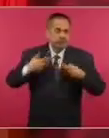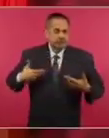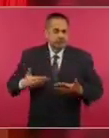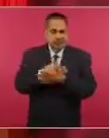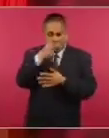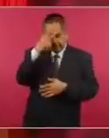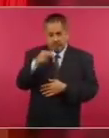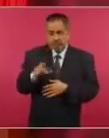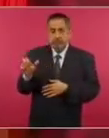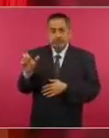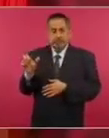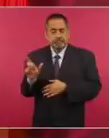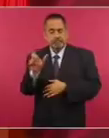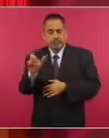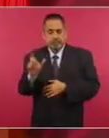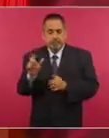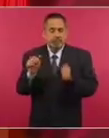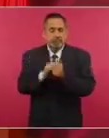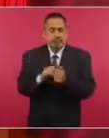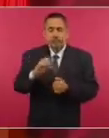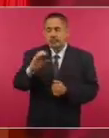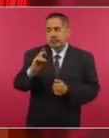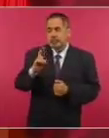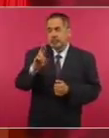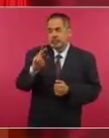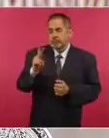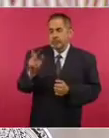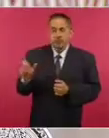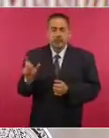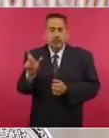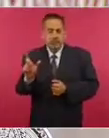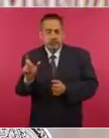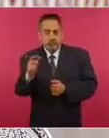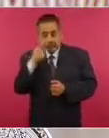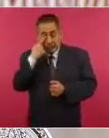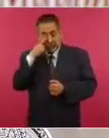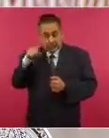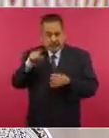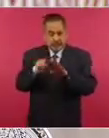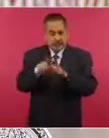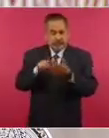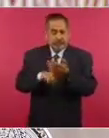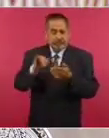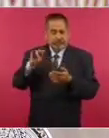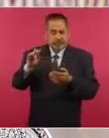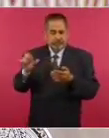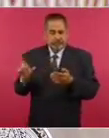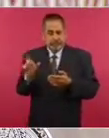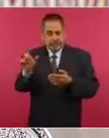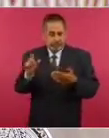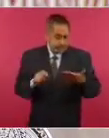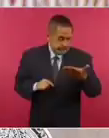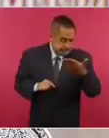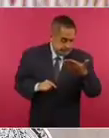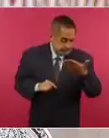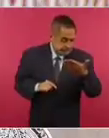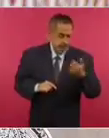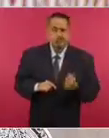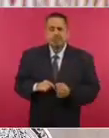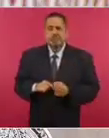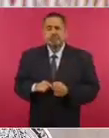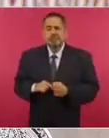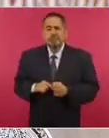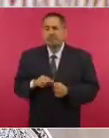una identificación oficial con fotografía. Se hará en un formato que contendrá tres preguntas